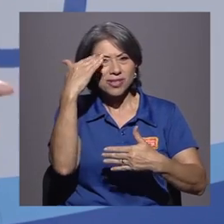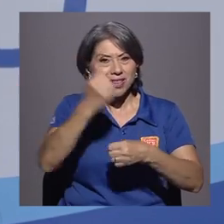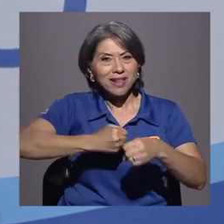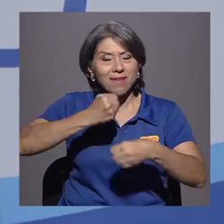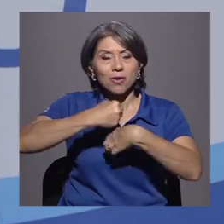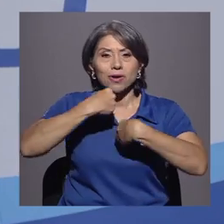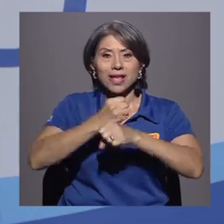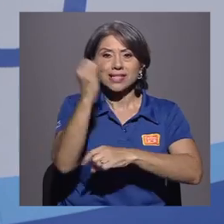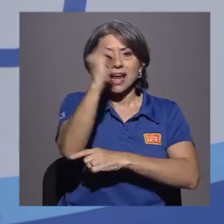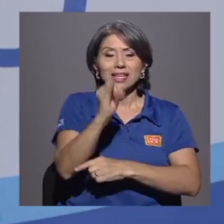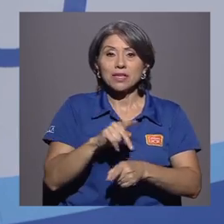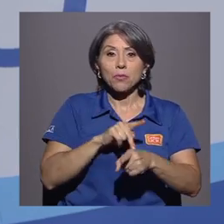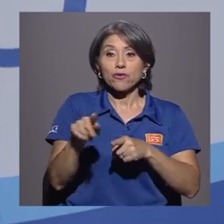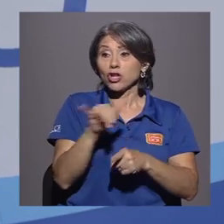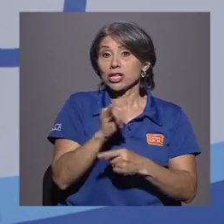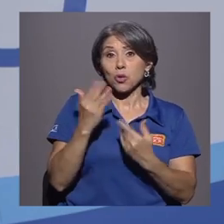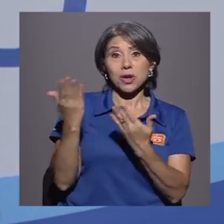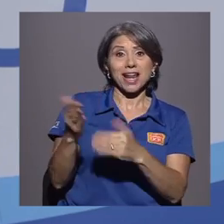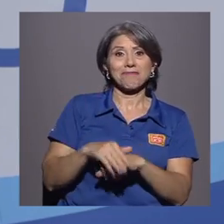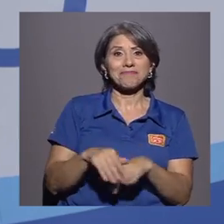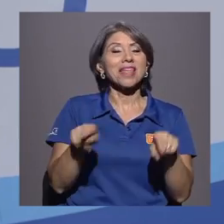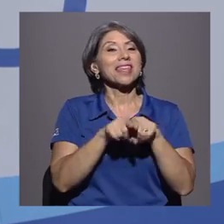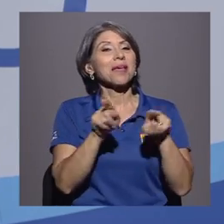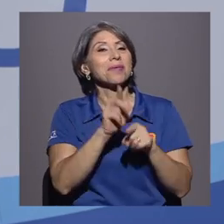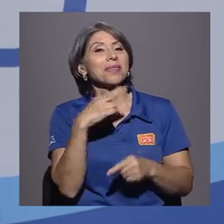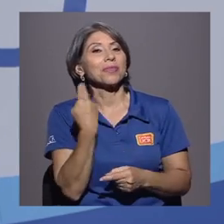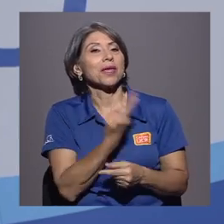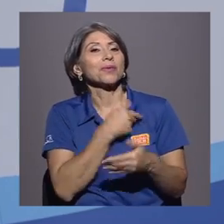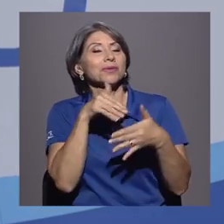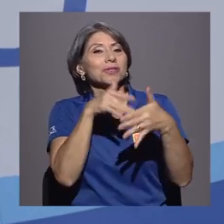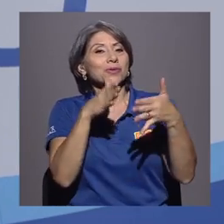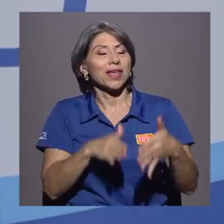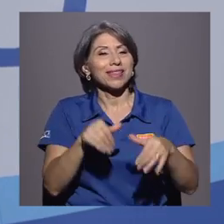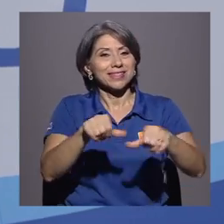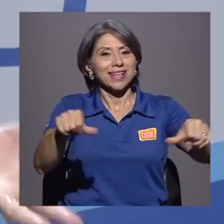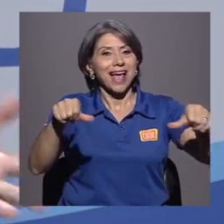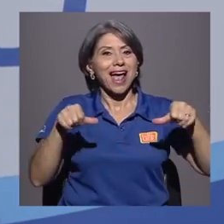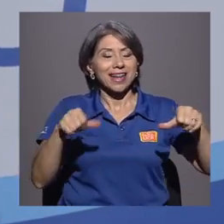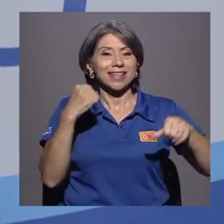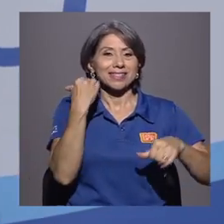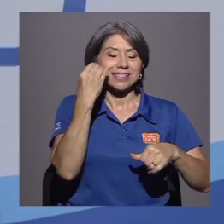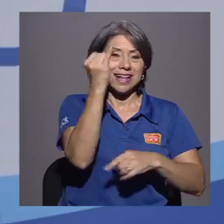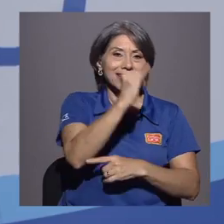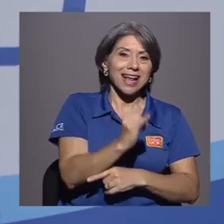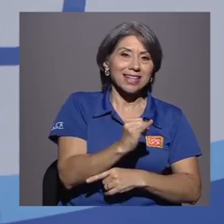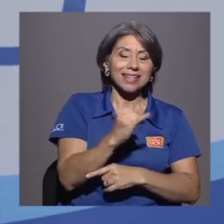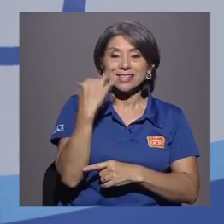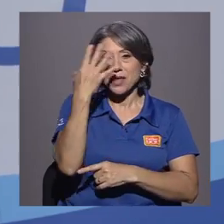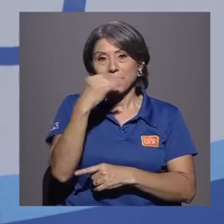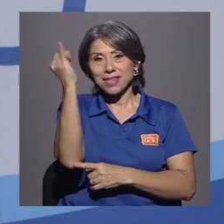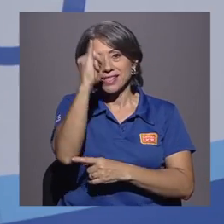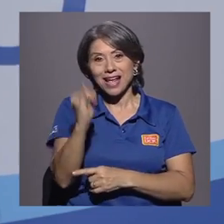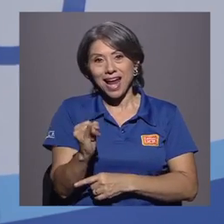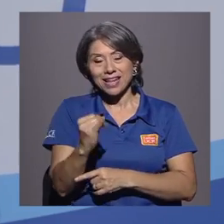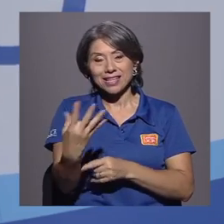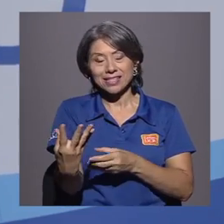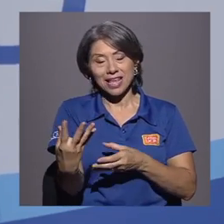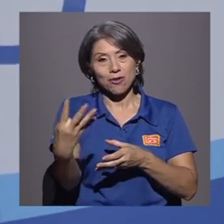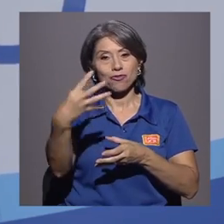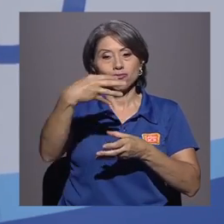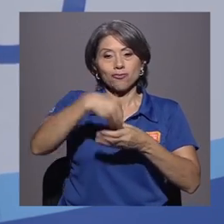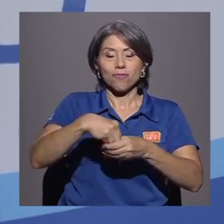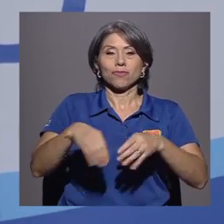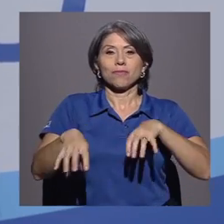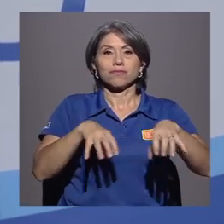de artistas ya profesionales como Hernán y de nuestros estudiantes del área de las artes y de las bellas artes que conforman esta especial